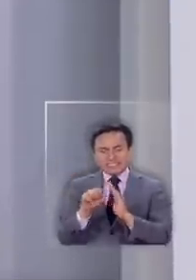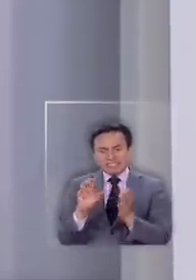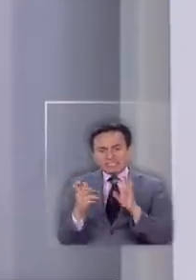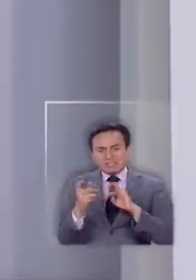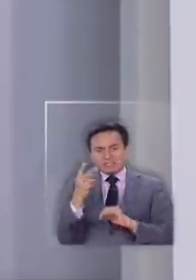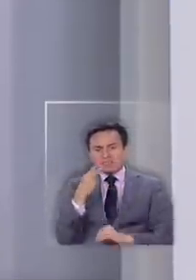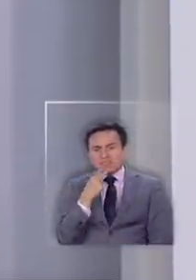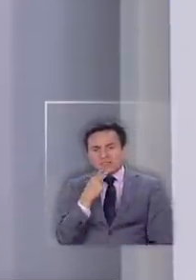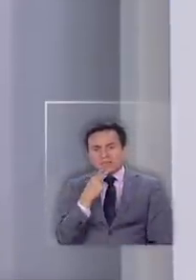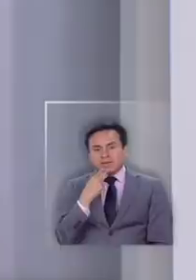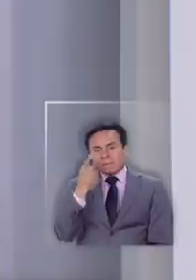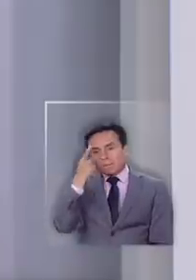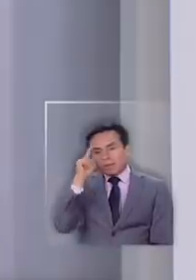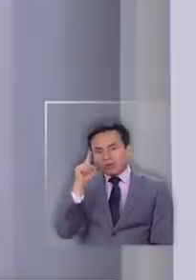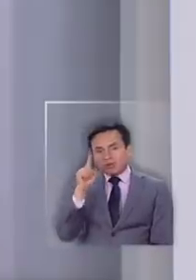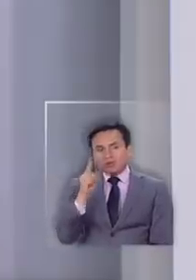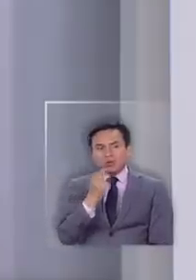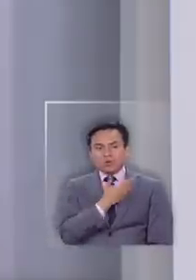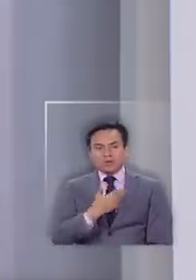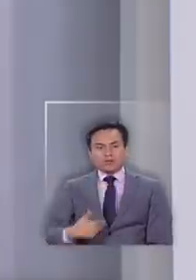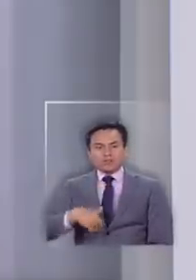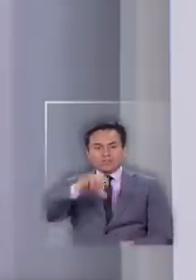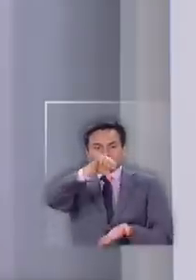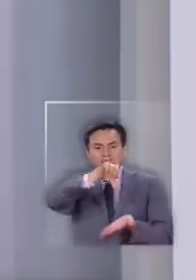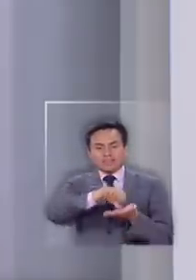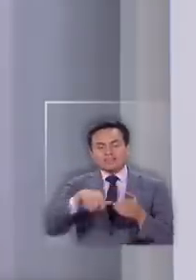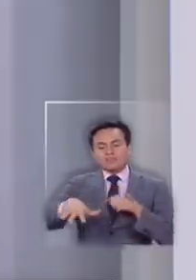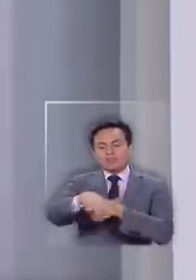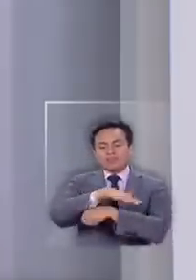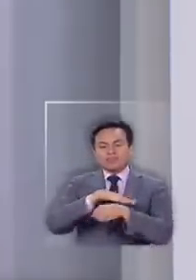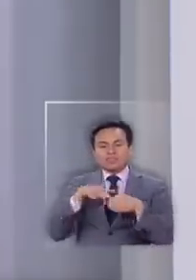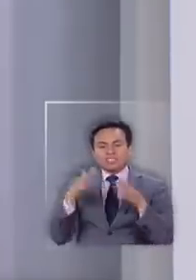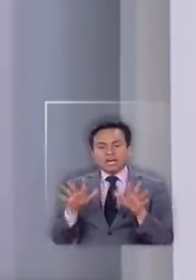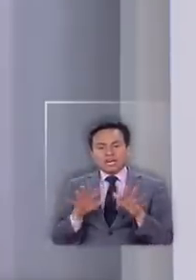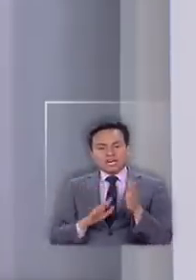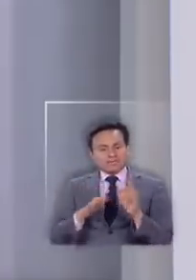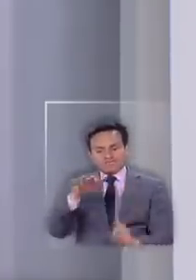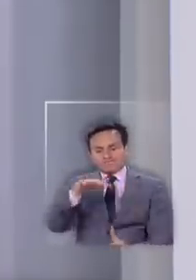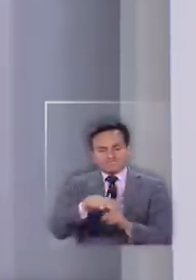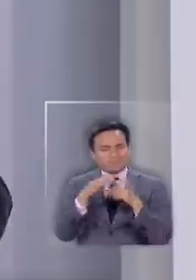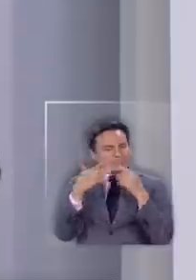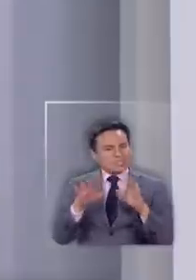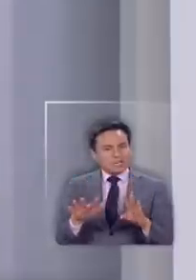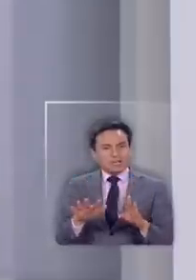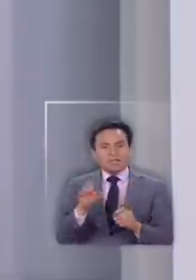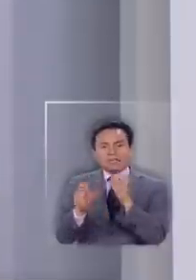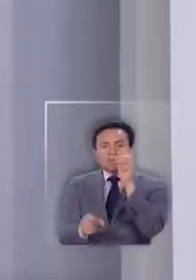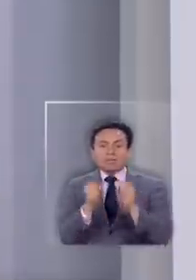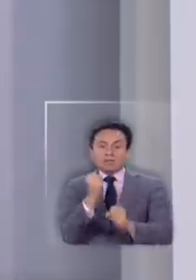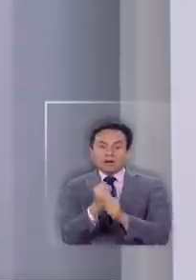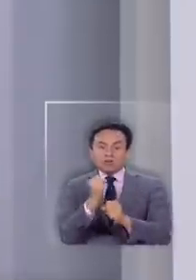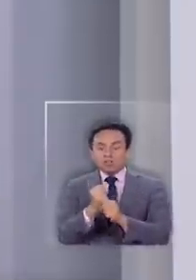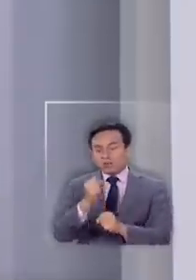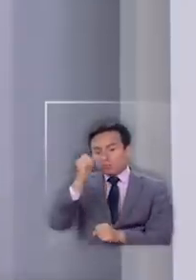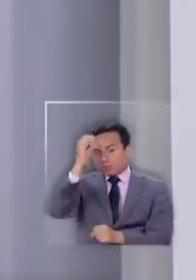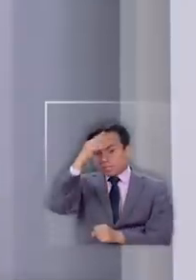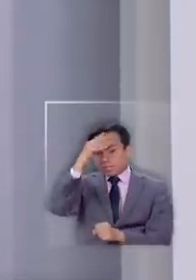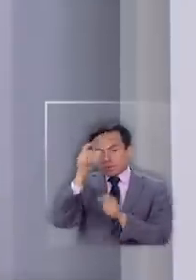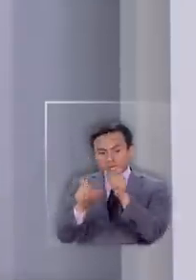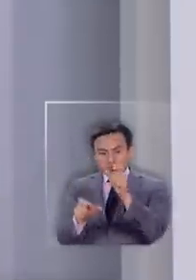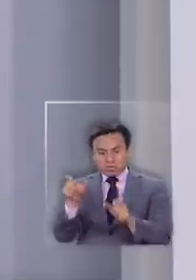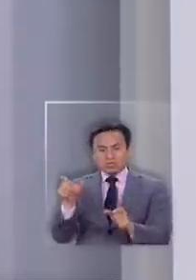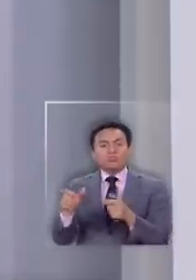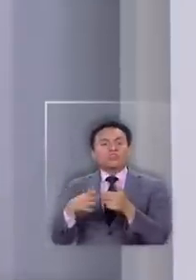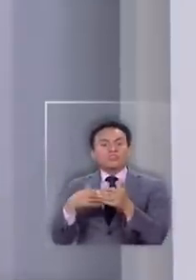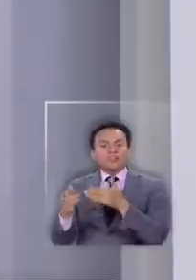precaria. Pero lo que hay que entender también en el gobierno central es que la situación precaria ya se originó. Es decir, los trabajadores de la comuna de Puente Alto, muchos de